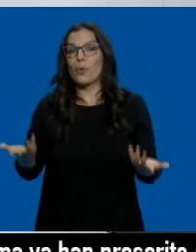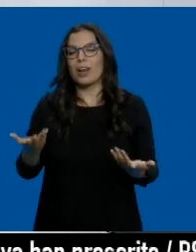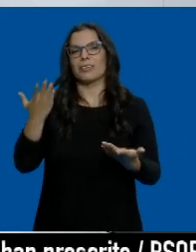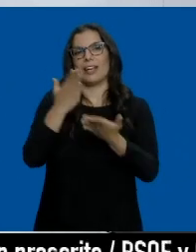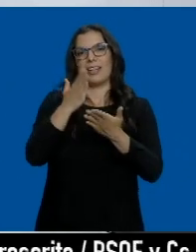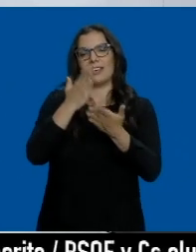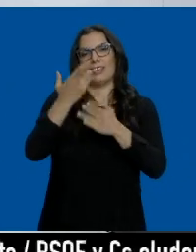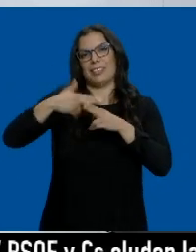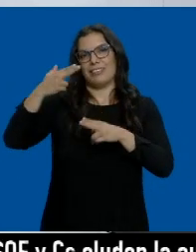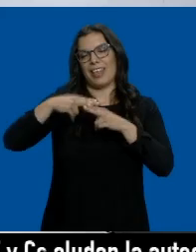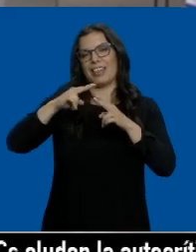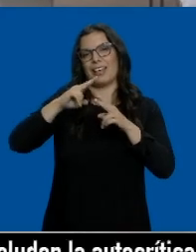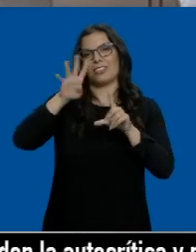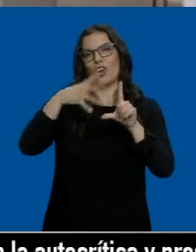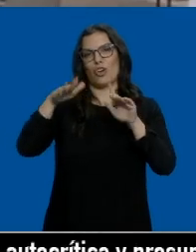extraescolares.